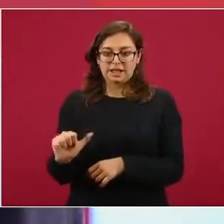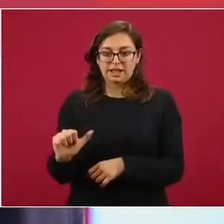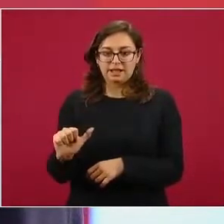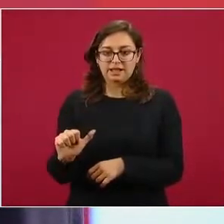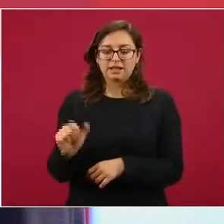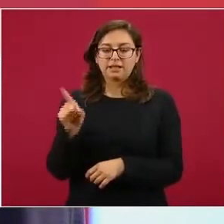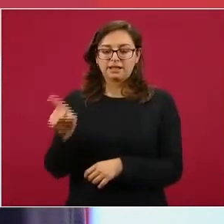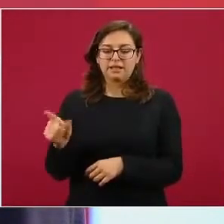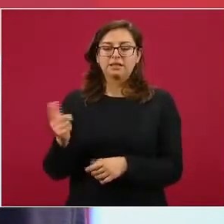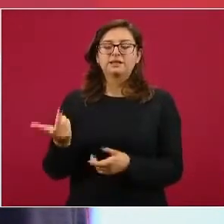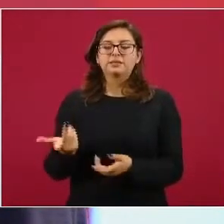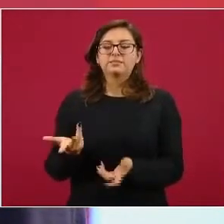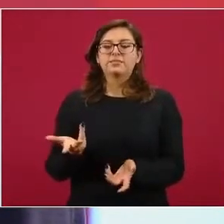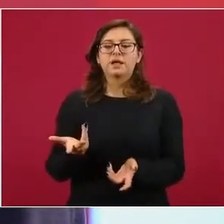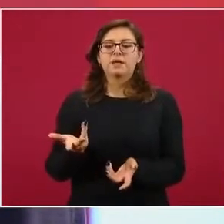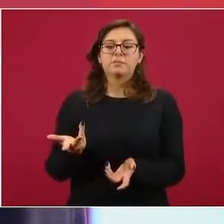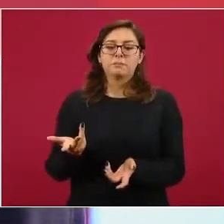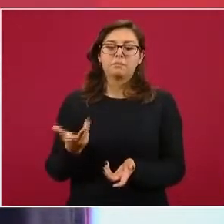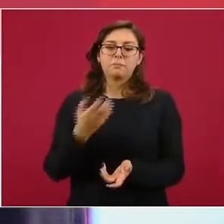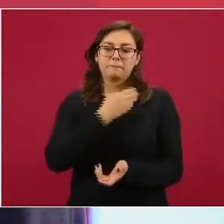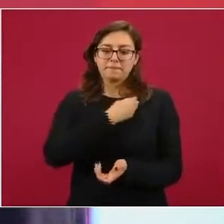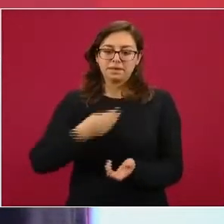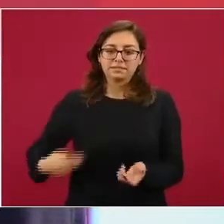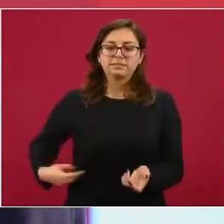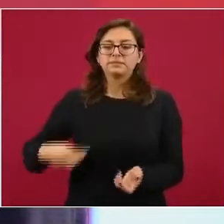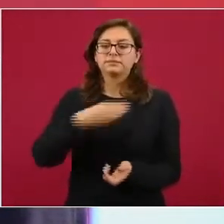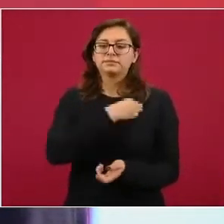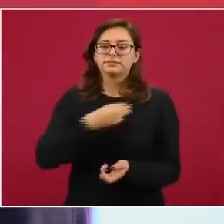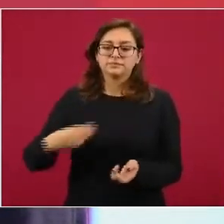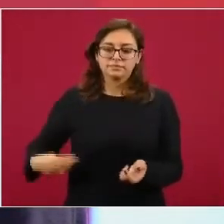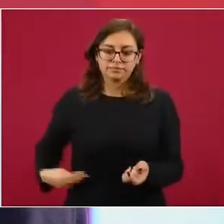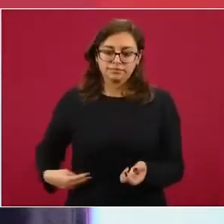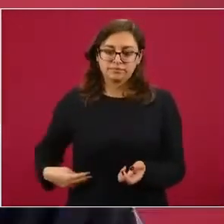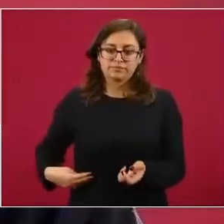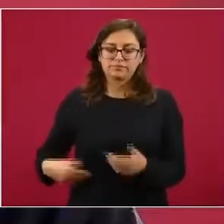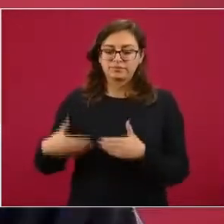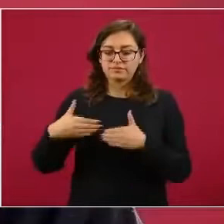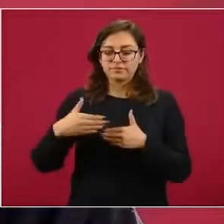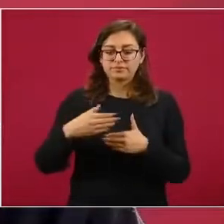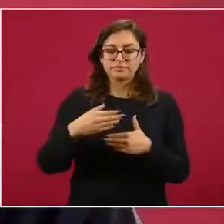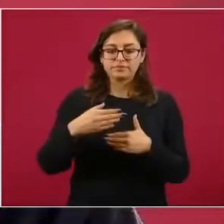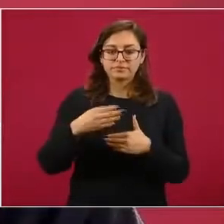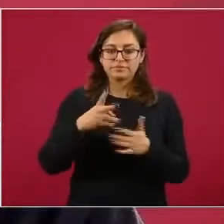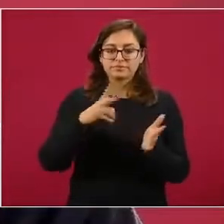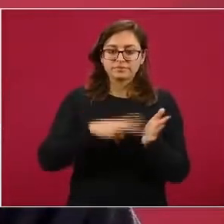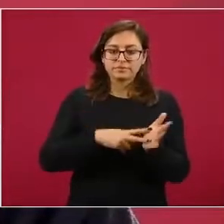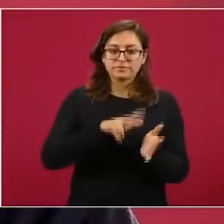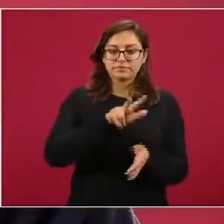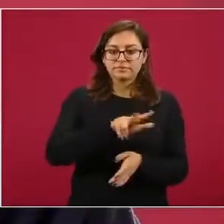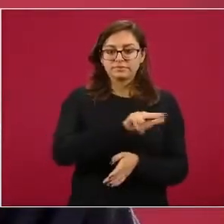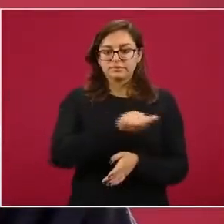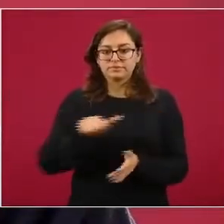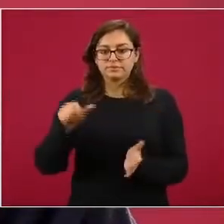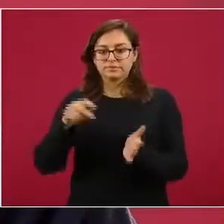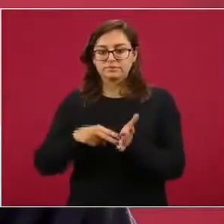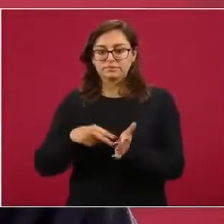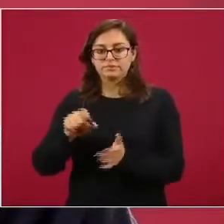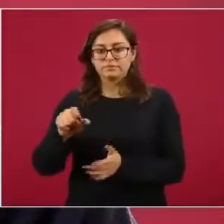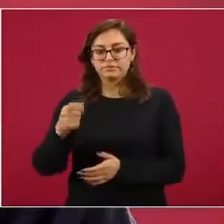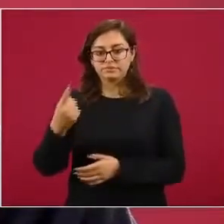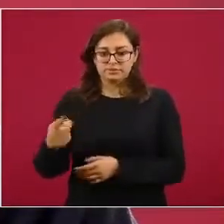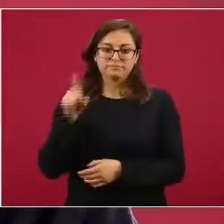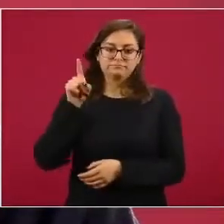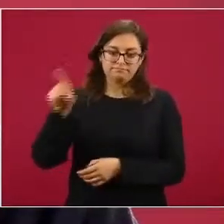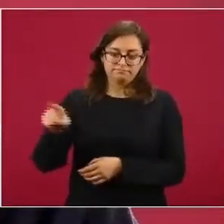licenciado Víctor Manuel Báez Ceja, es presidente municipal constitucional para el periodo 2018-2021 de